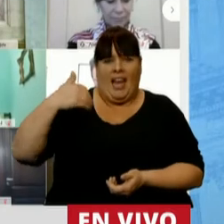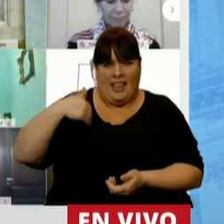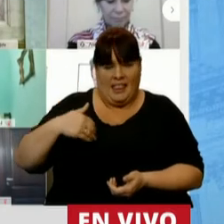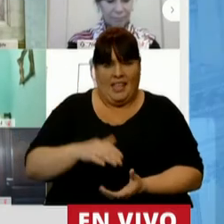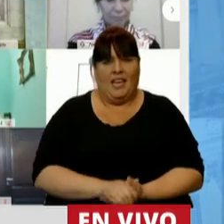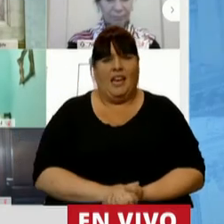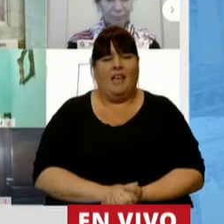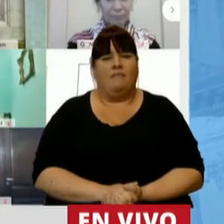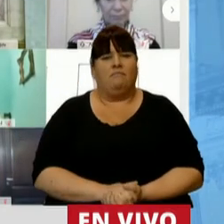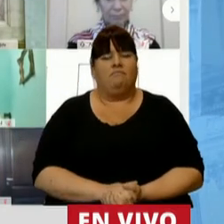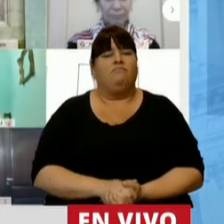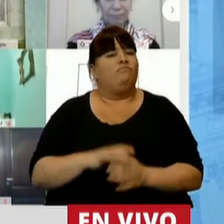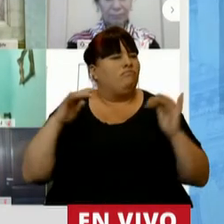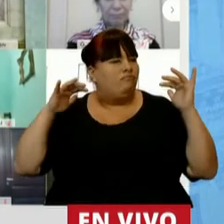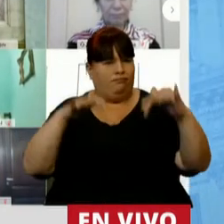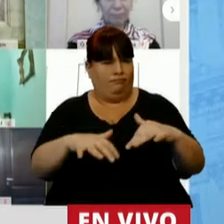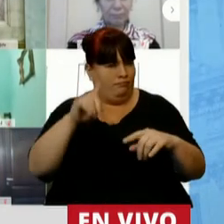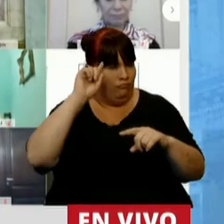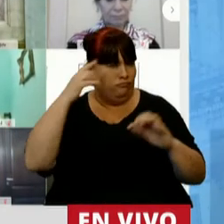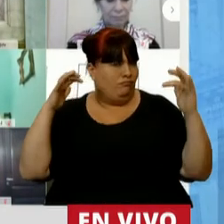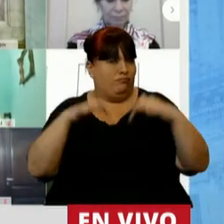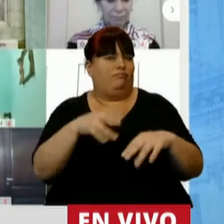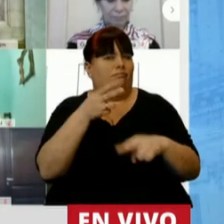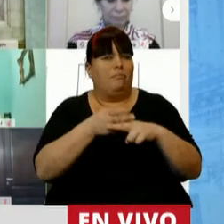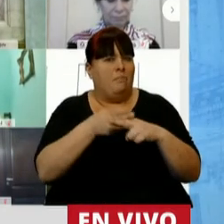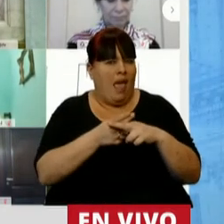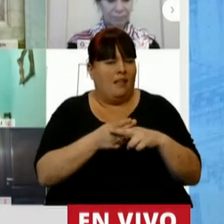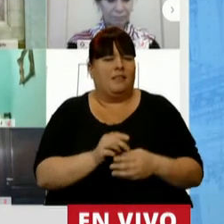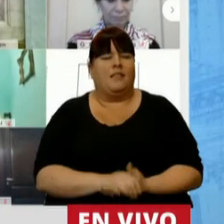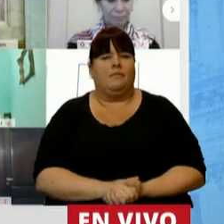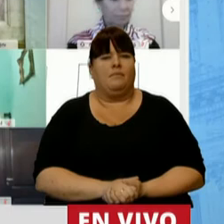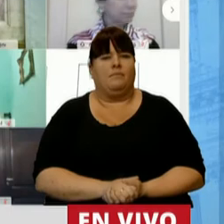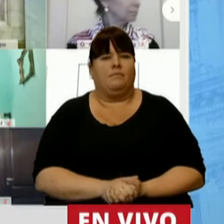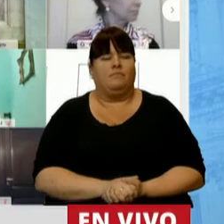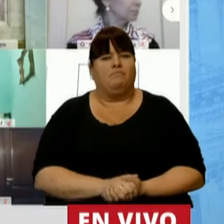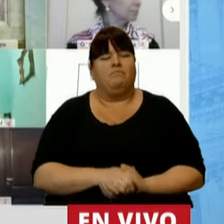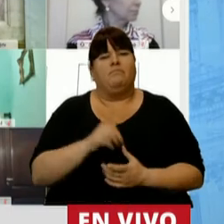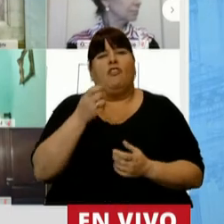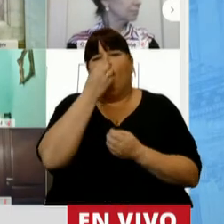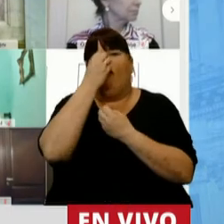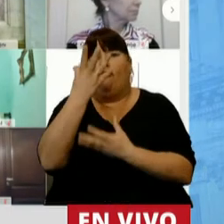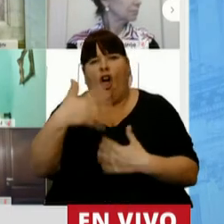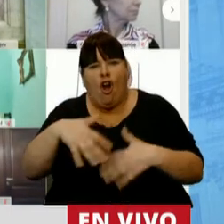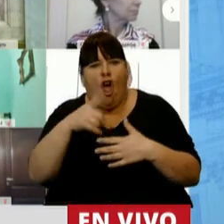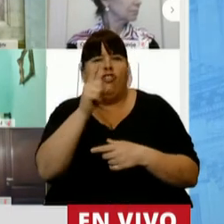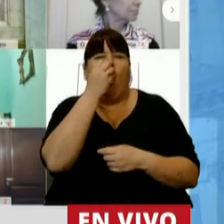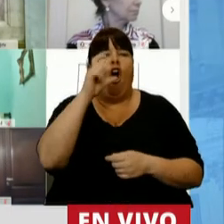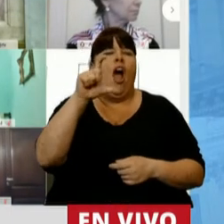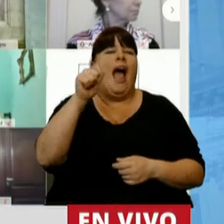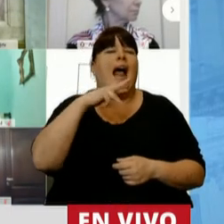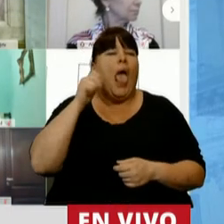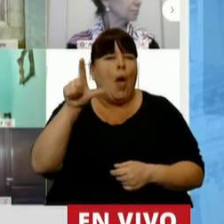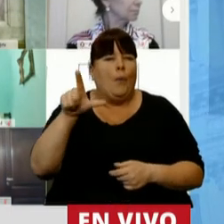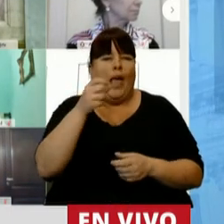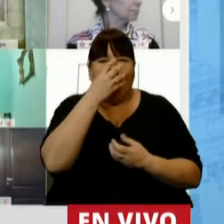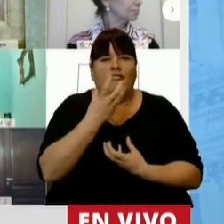se volcaron masivamente con alguna rosa o algún clavel en la mano